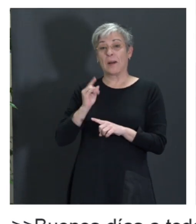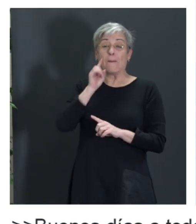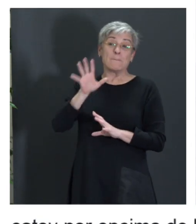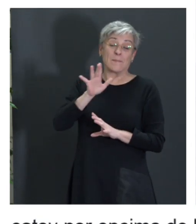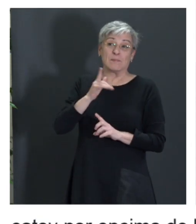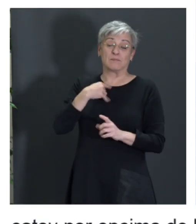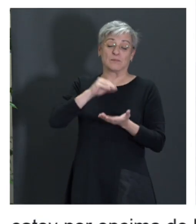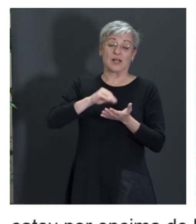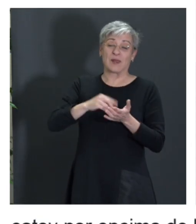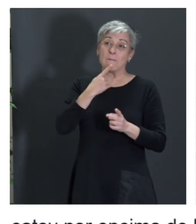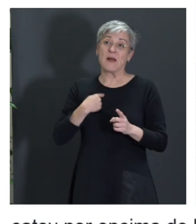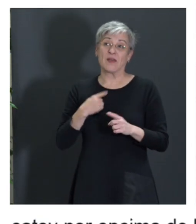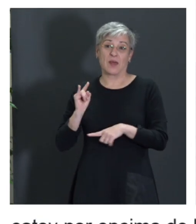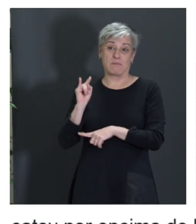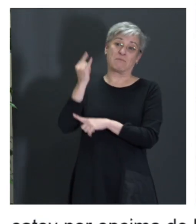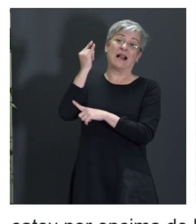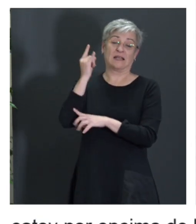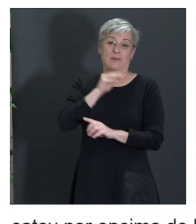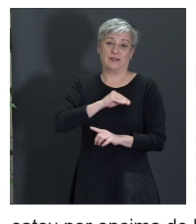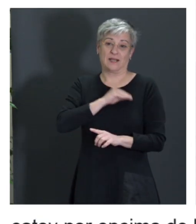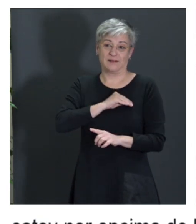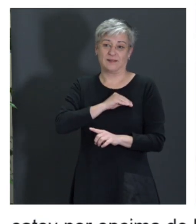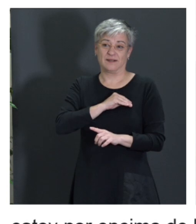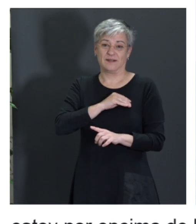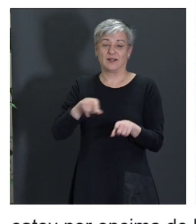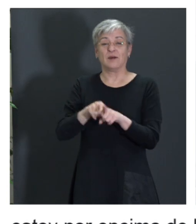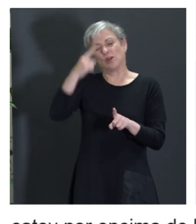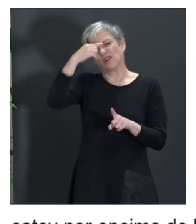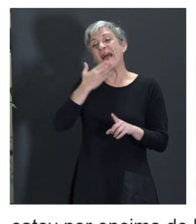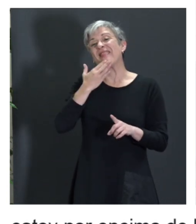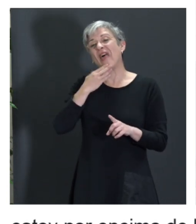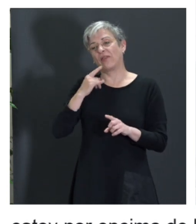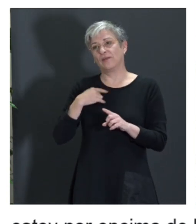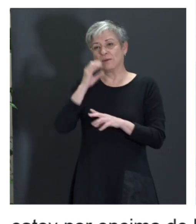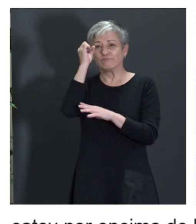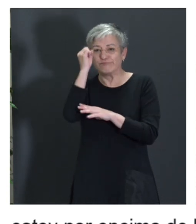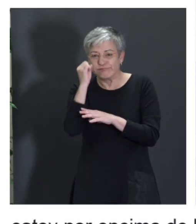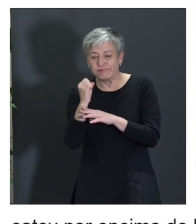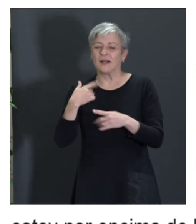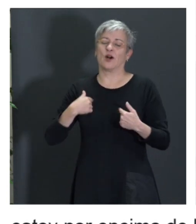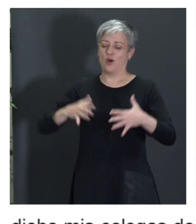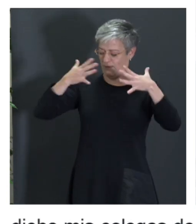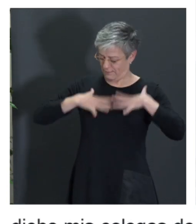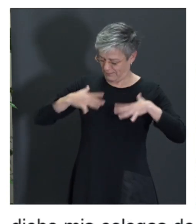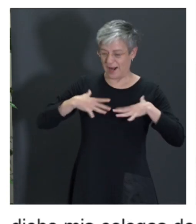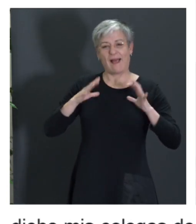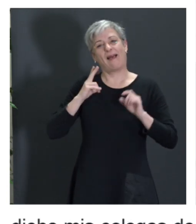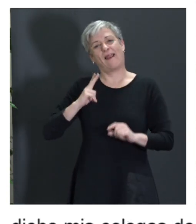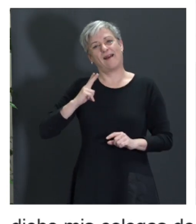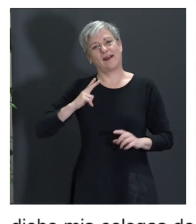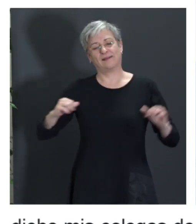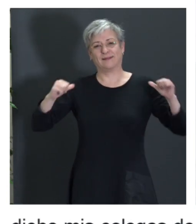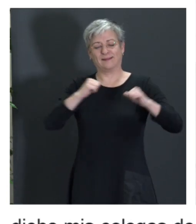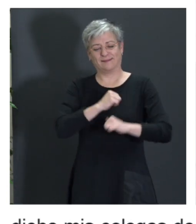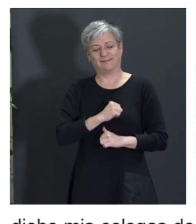lo que realmente soy. Bueno, también es verdad que las personas, sabéis que nos vamos encogiendo, pero me he puesto hoy elegante para venir aquí. un traje de